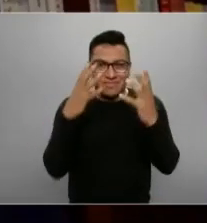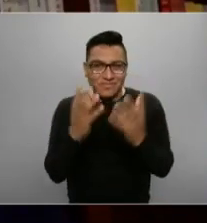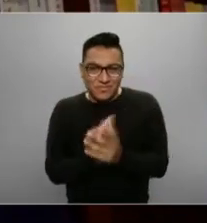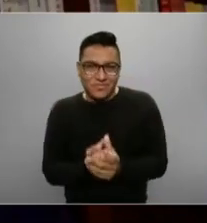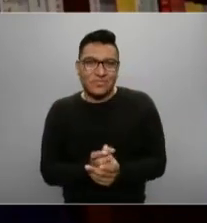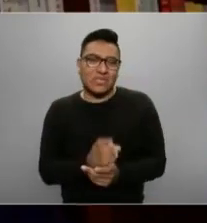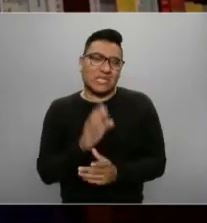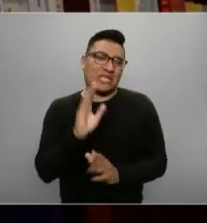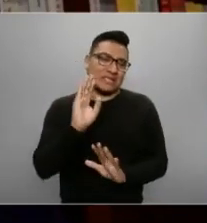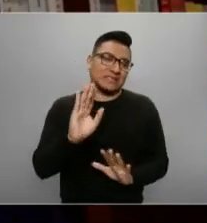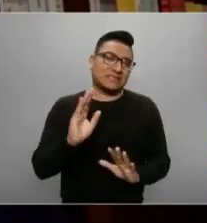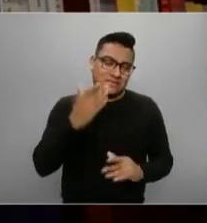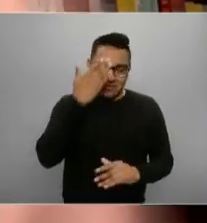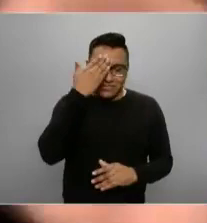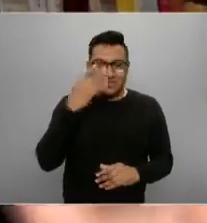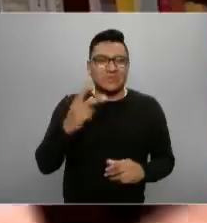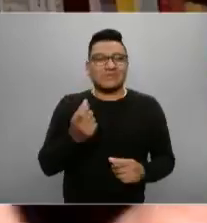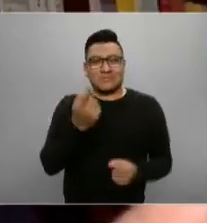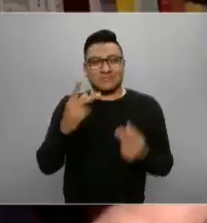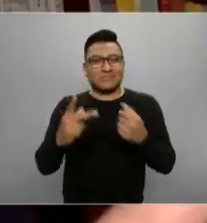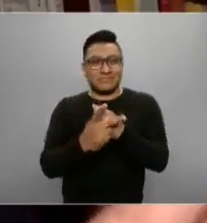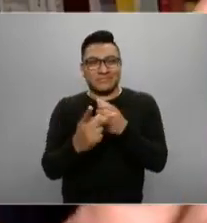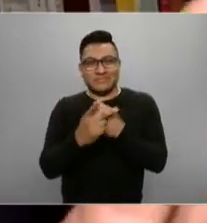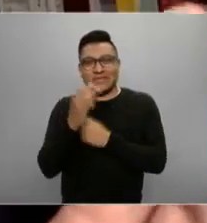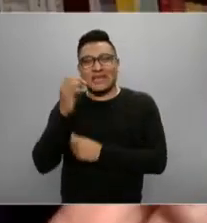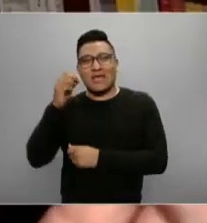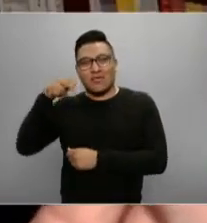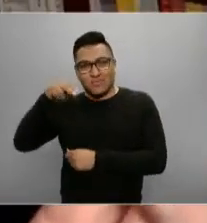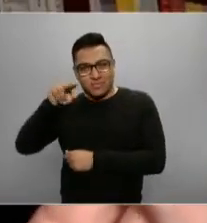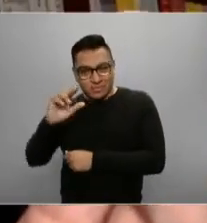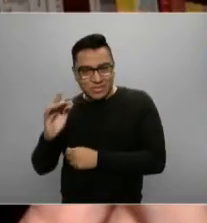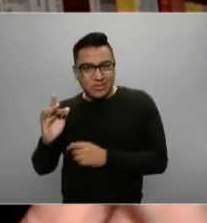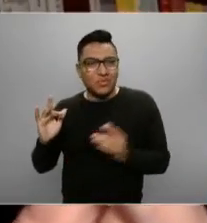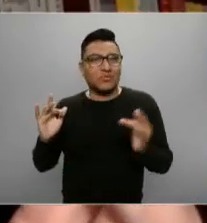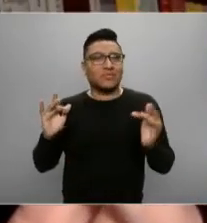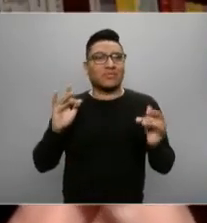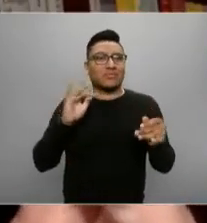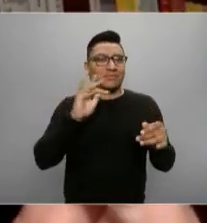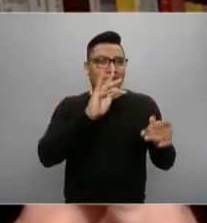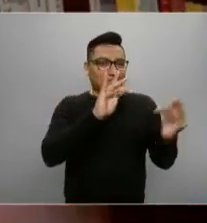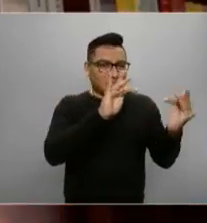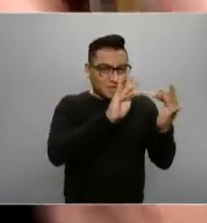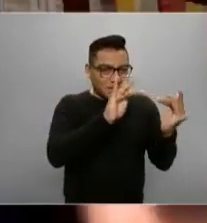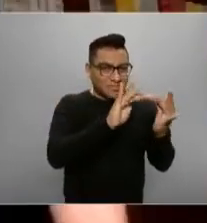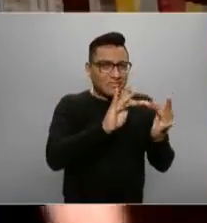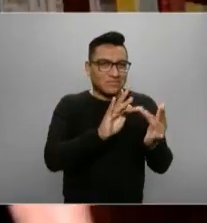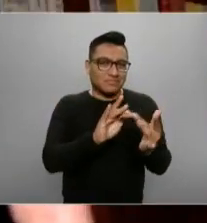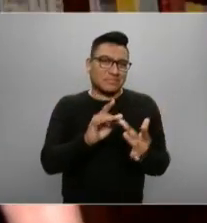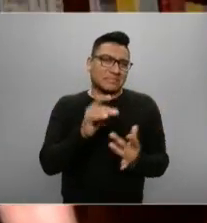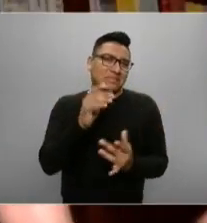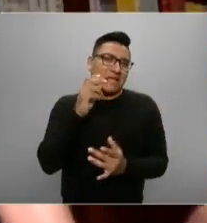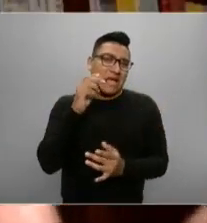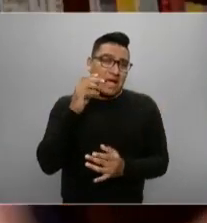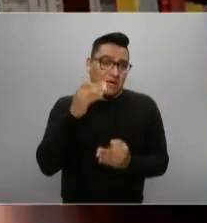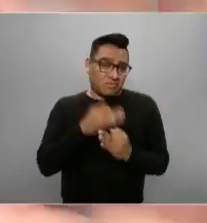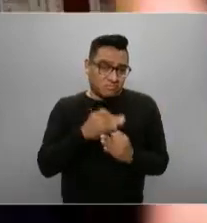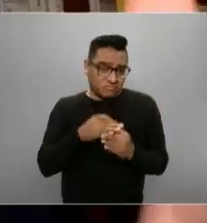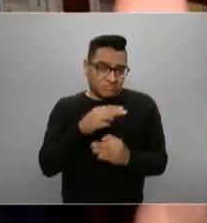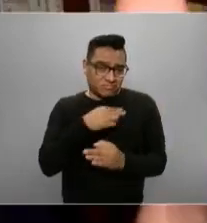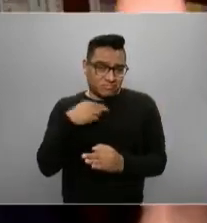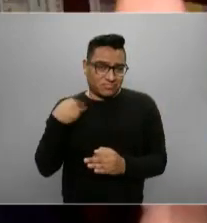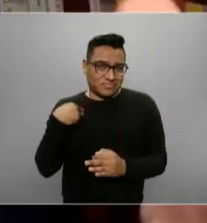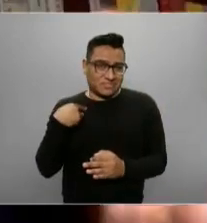países con la Organización Mundial de la Salud. Es decir, también hay que entender que estamos en una trama mundial muy compleja. Claro,